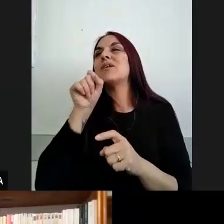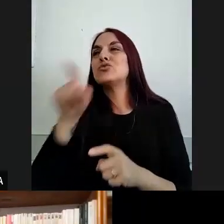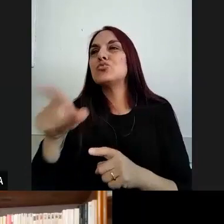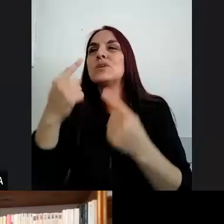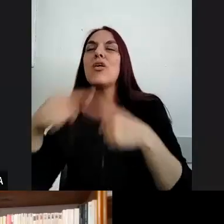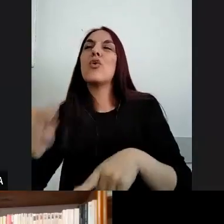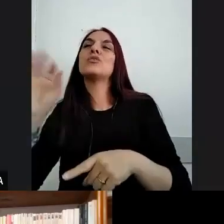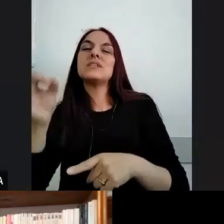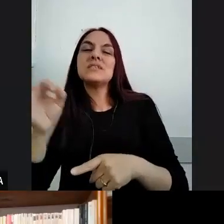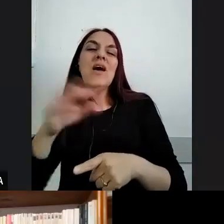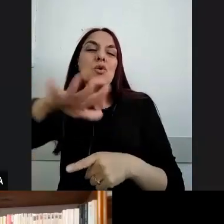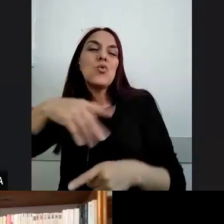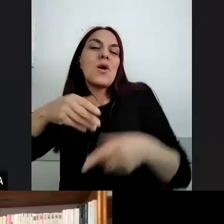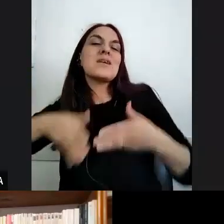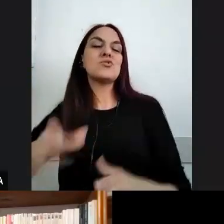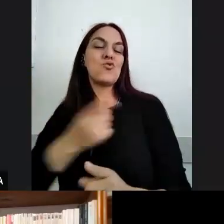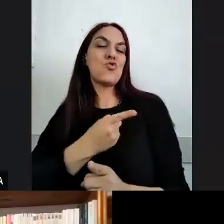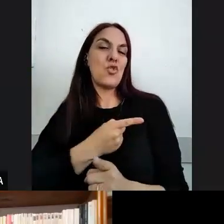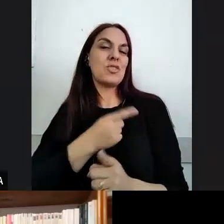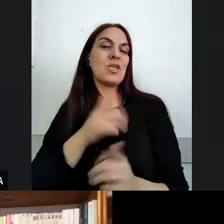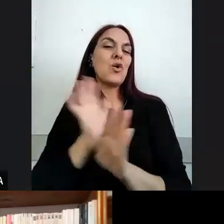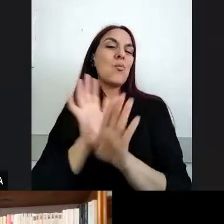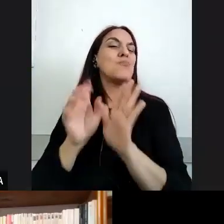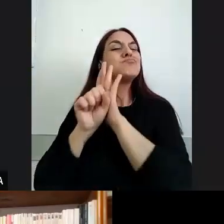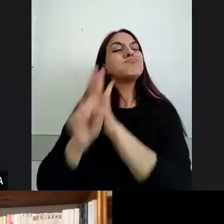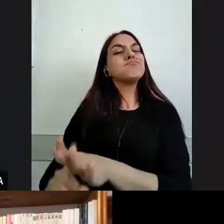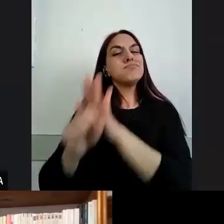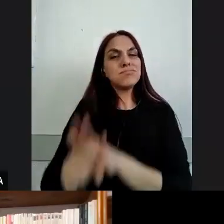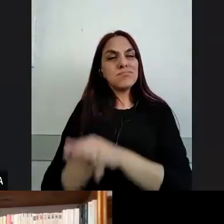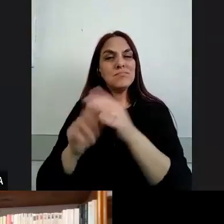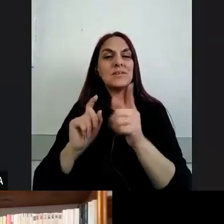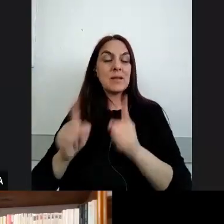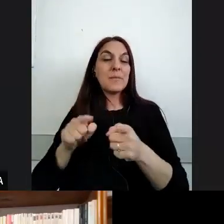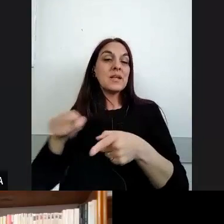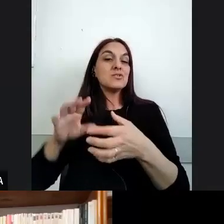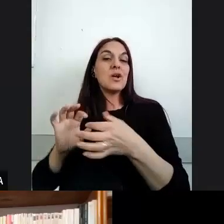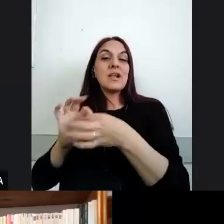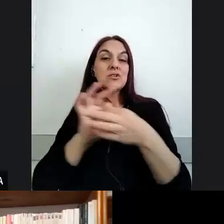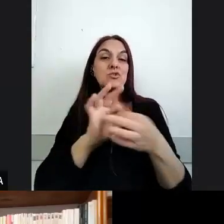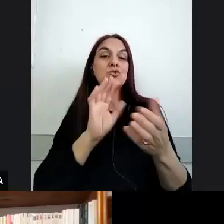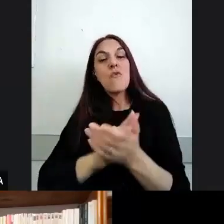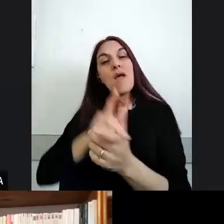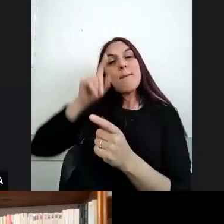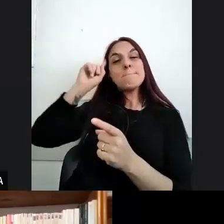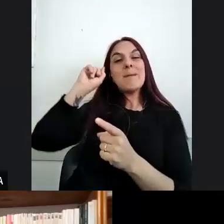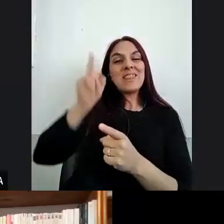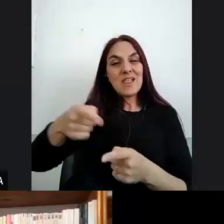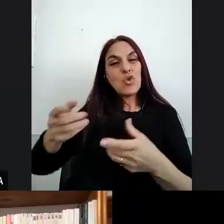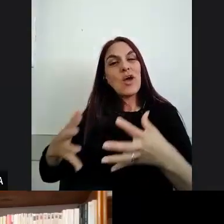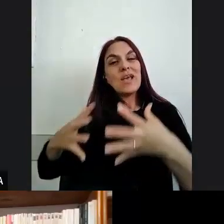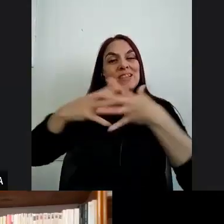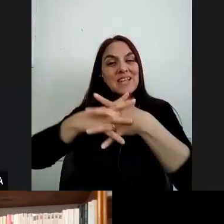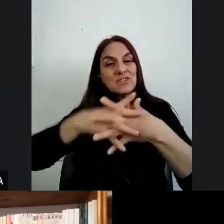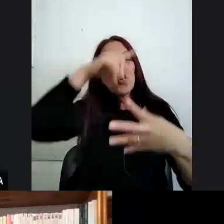que finalmente también tienen que ver con el mantenimiento del mandato de integración con lo nacional